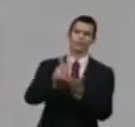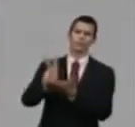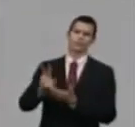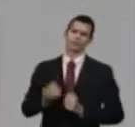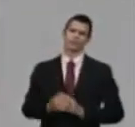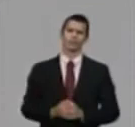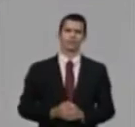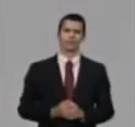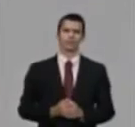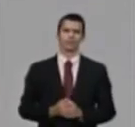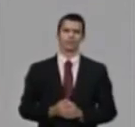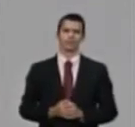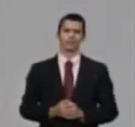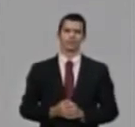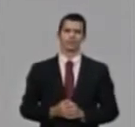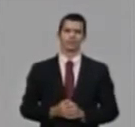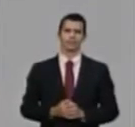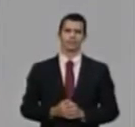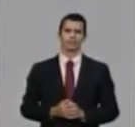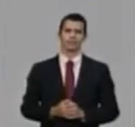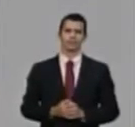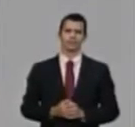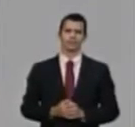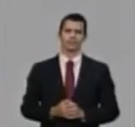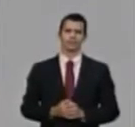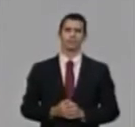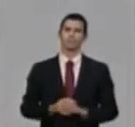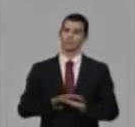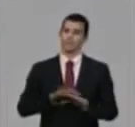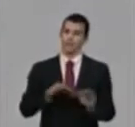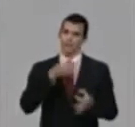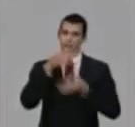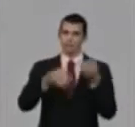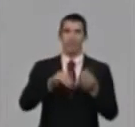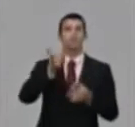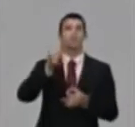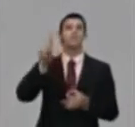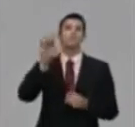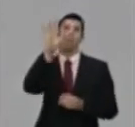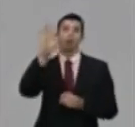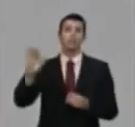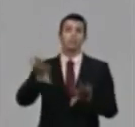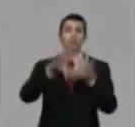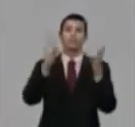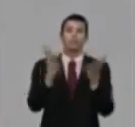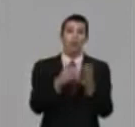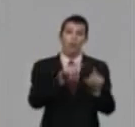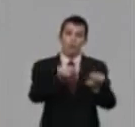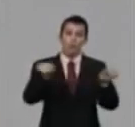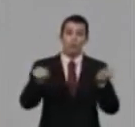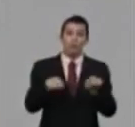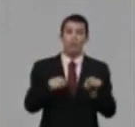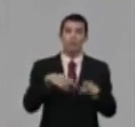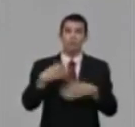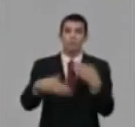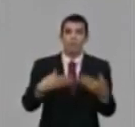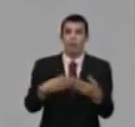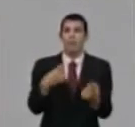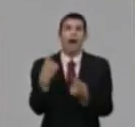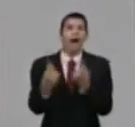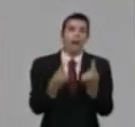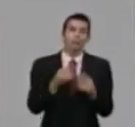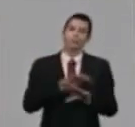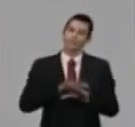vulnerables. Se visitaron, como dije, el 91% de estos núcleos. Ahora, también el 90%